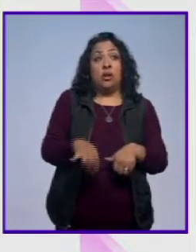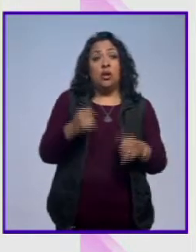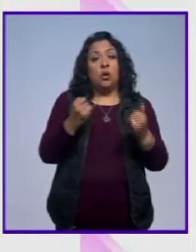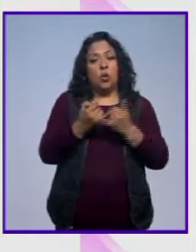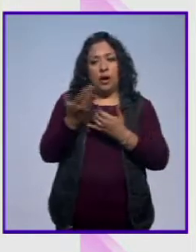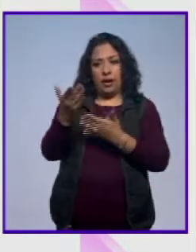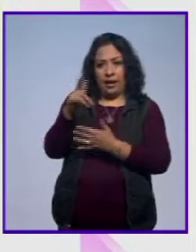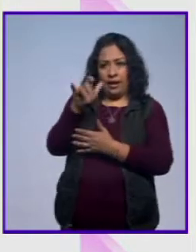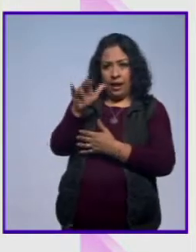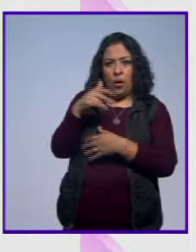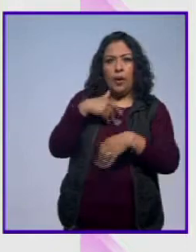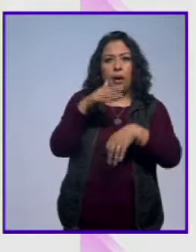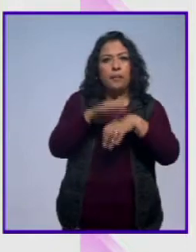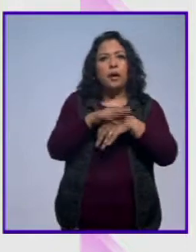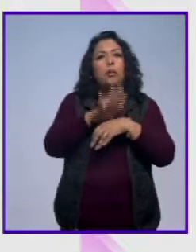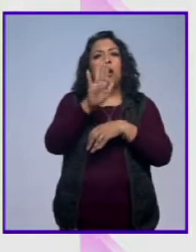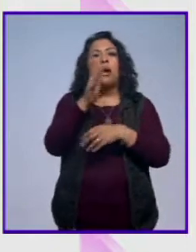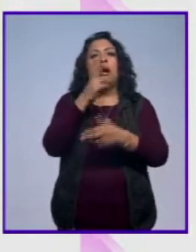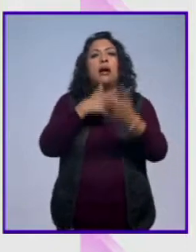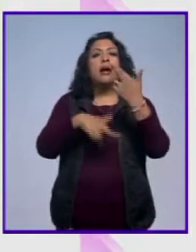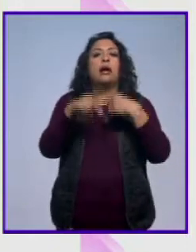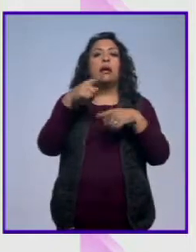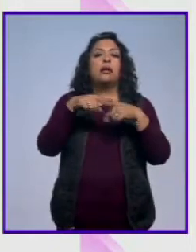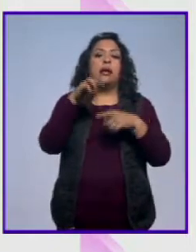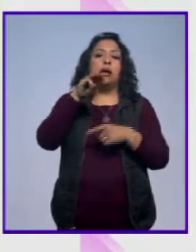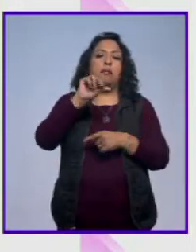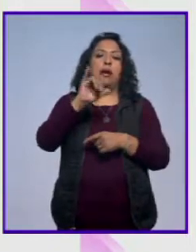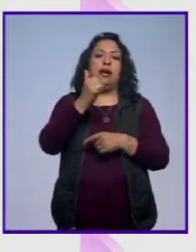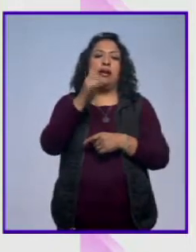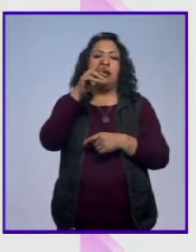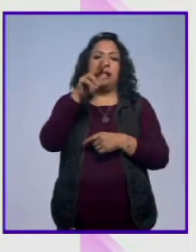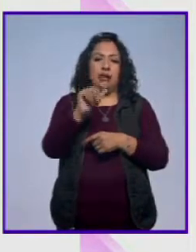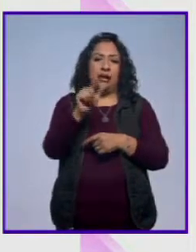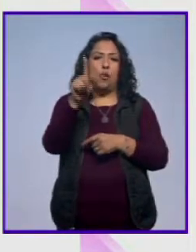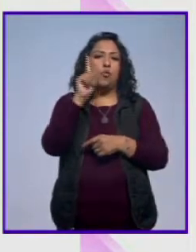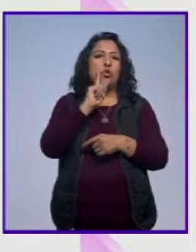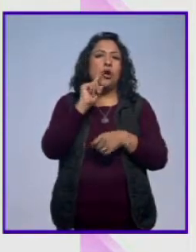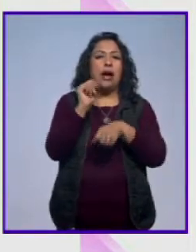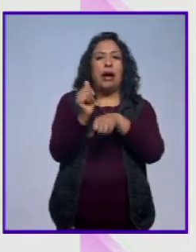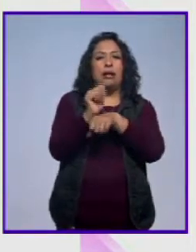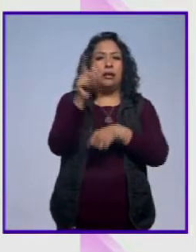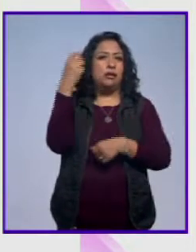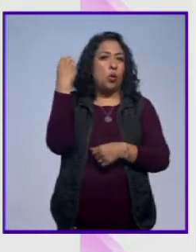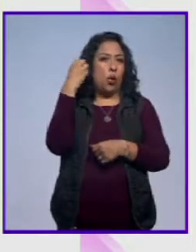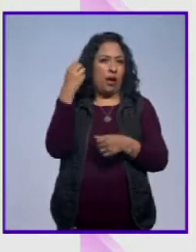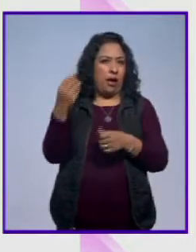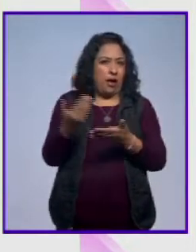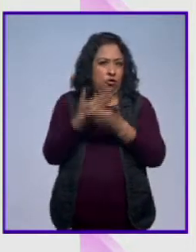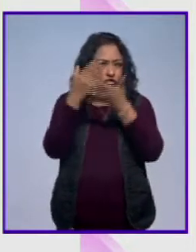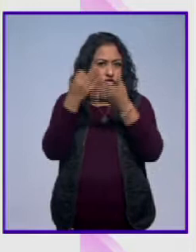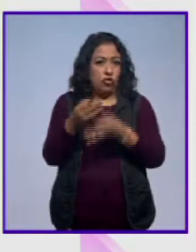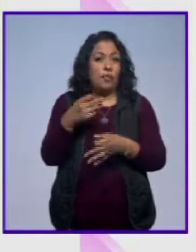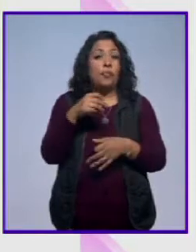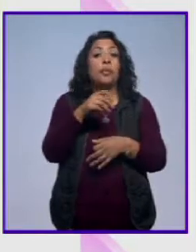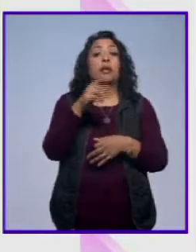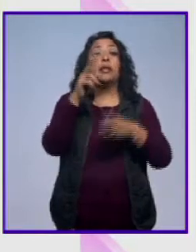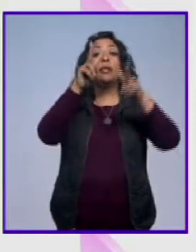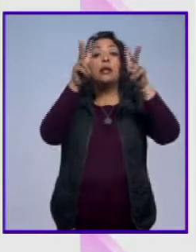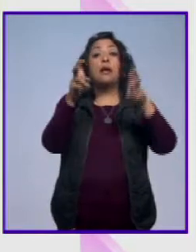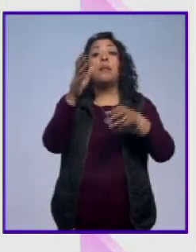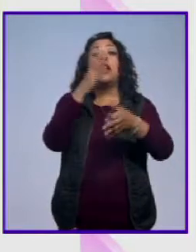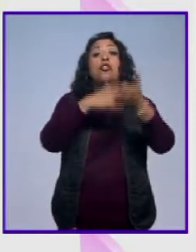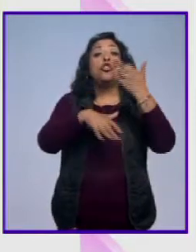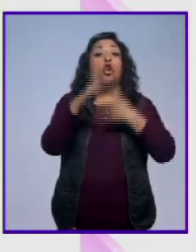la obra Amigos marca el regreso de Mayra Cérvulo, esta histrión oaxaqueña, a los teatros y la obra se llama Todos Santos.